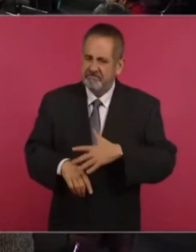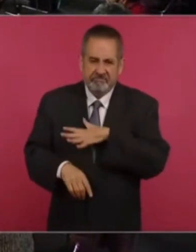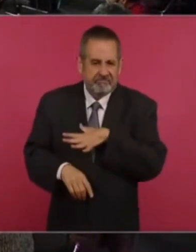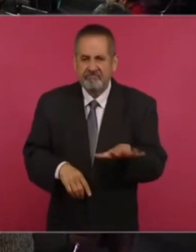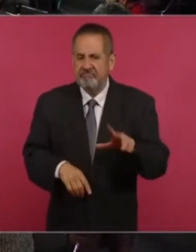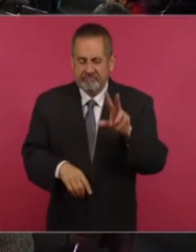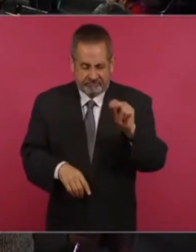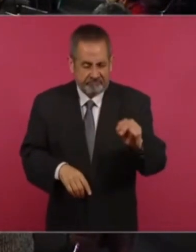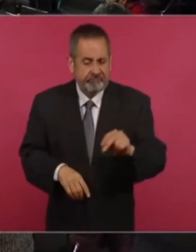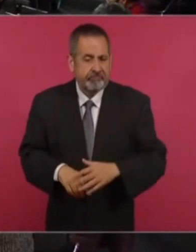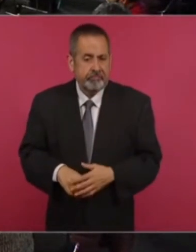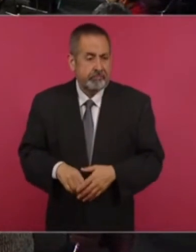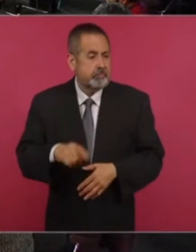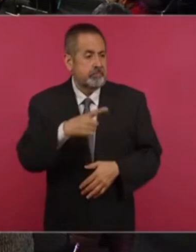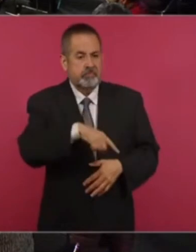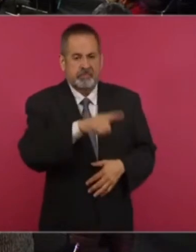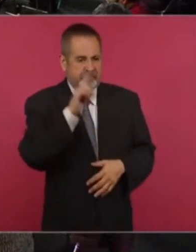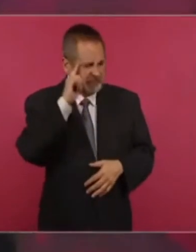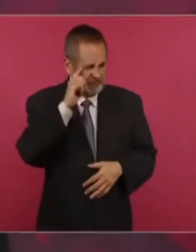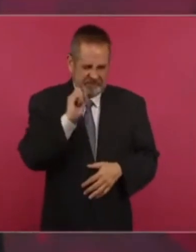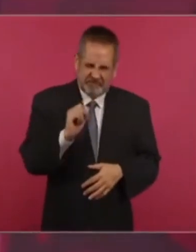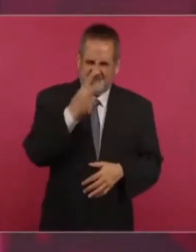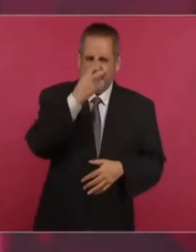Si andan enojadísimos. Les voy a…